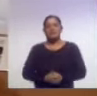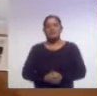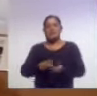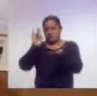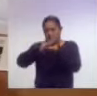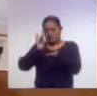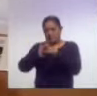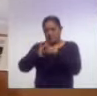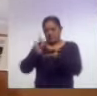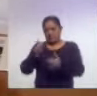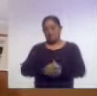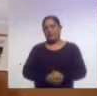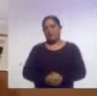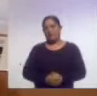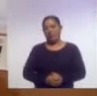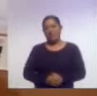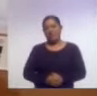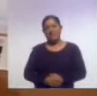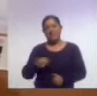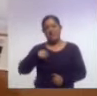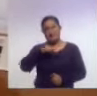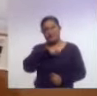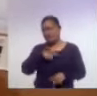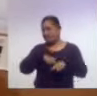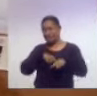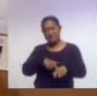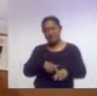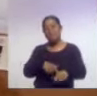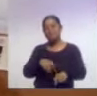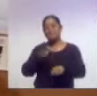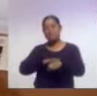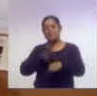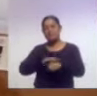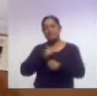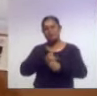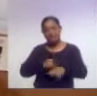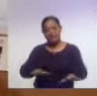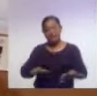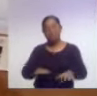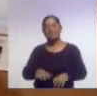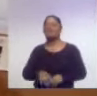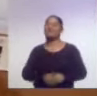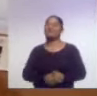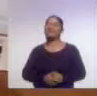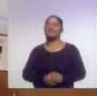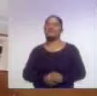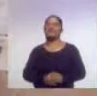muchas gracias, procuradora. Y nosotros vamos a continuar con más información. Regresamos al estudio.